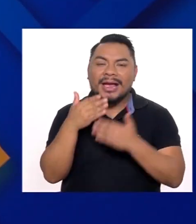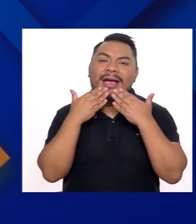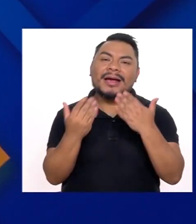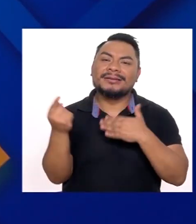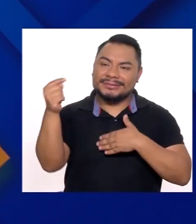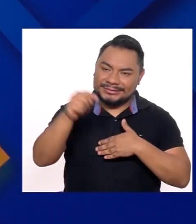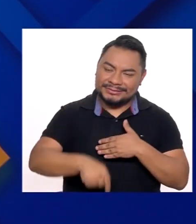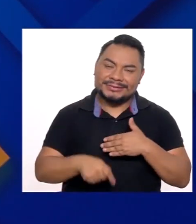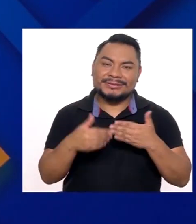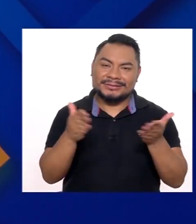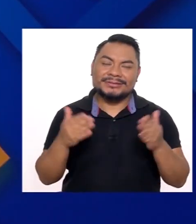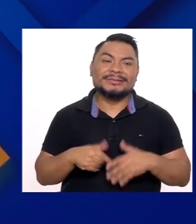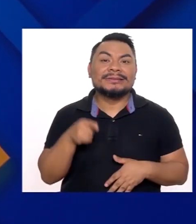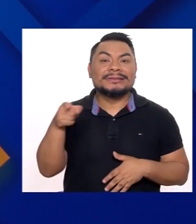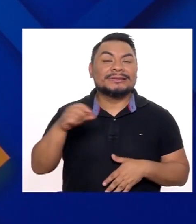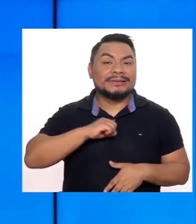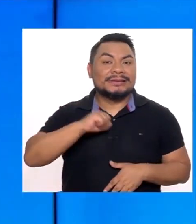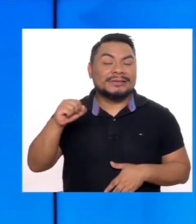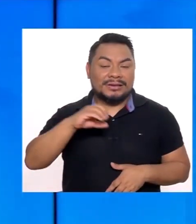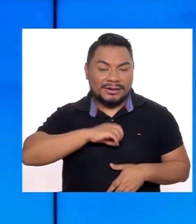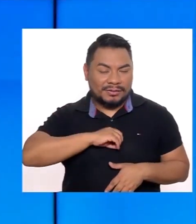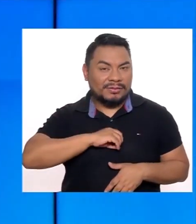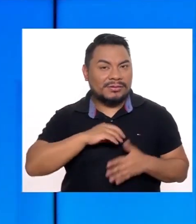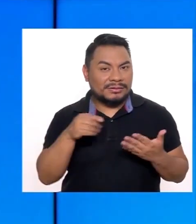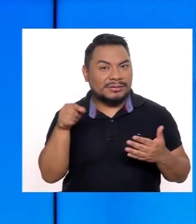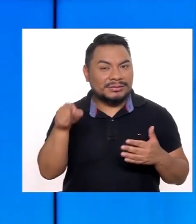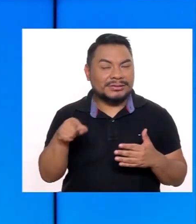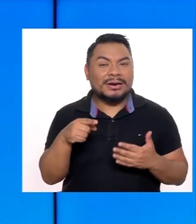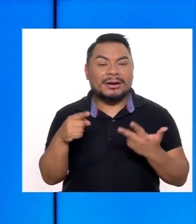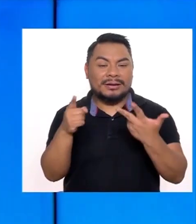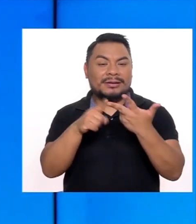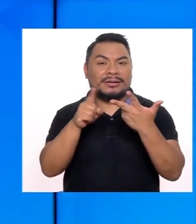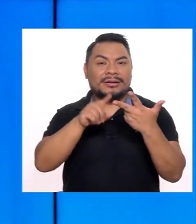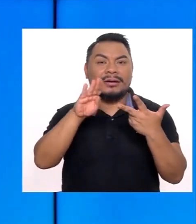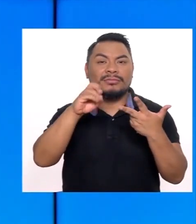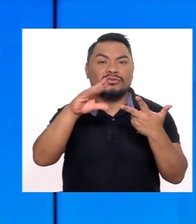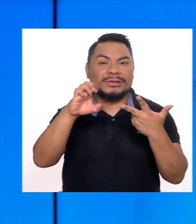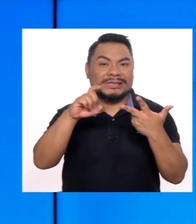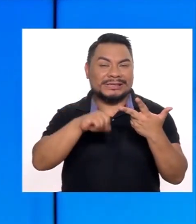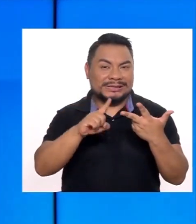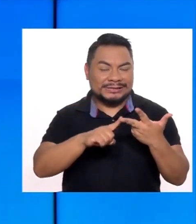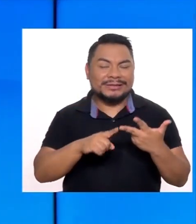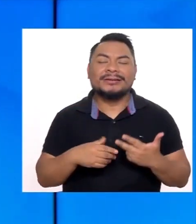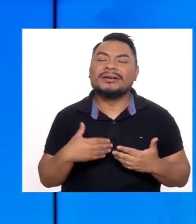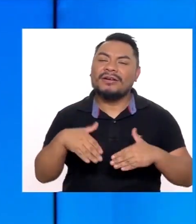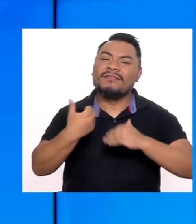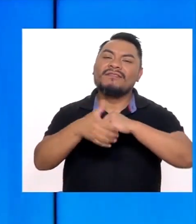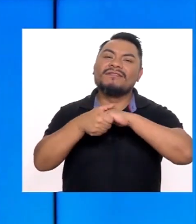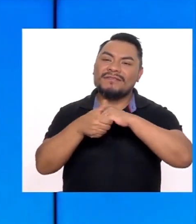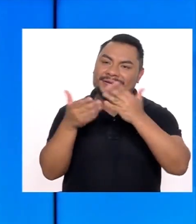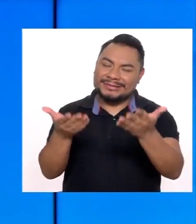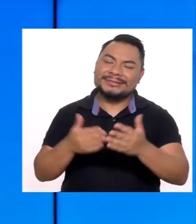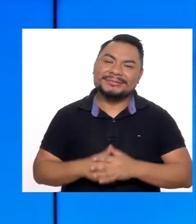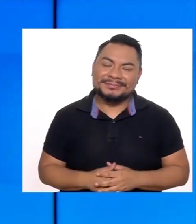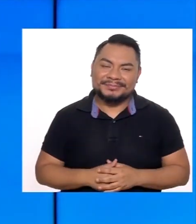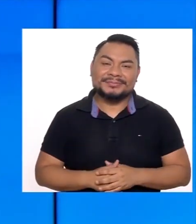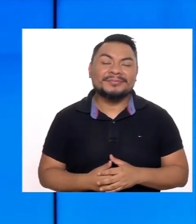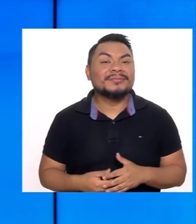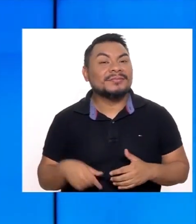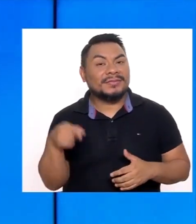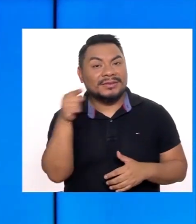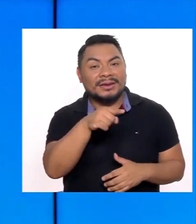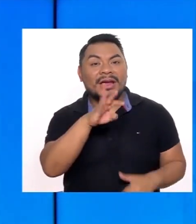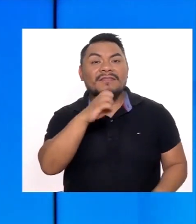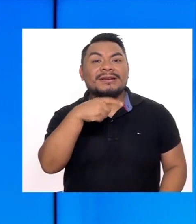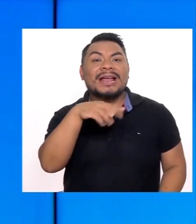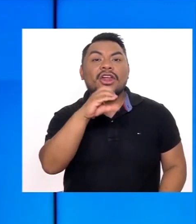Gracias por estar con nosotros Ella se llevó Una medalla de bronce Y las felicitaciones Por supuesto Fernando